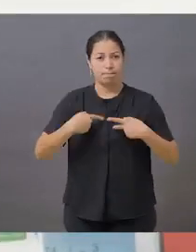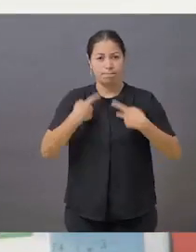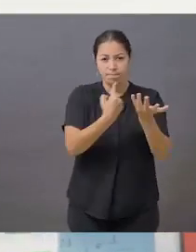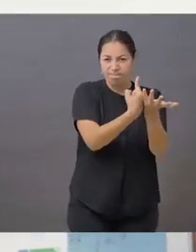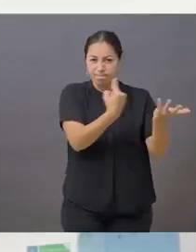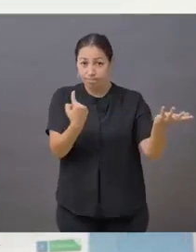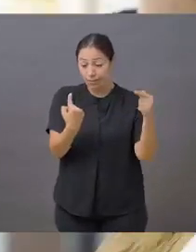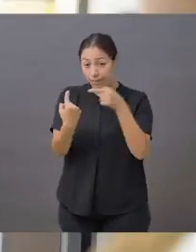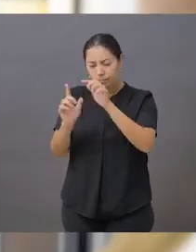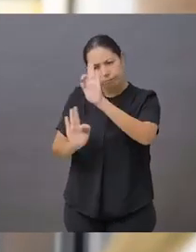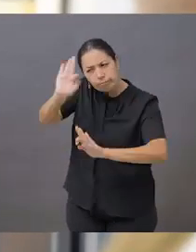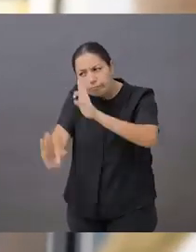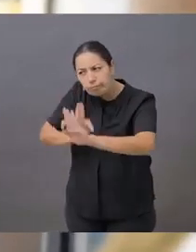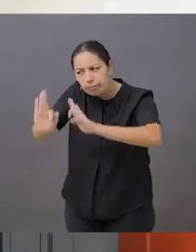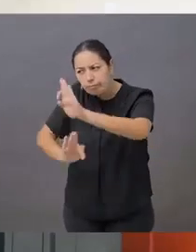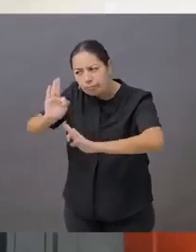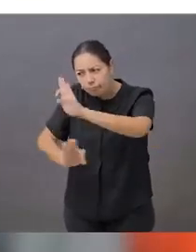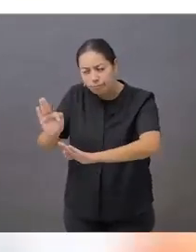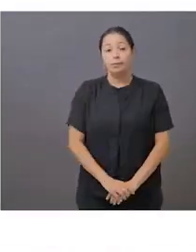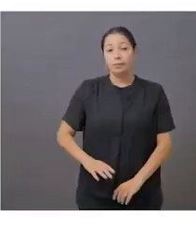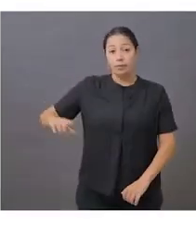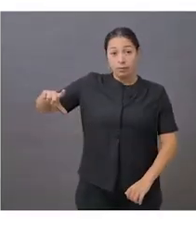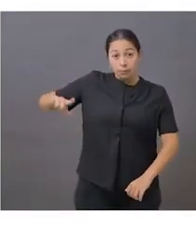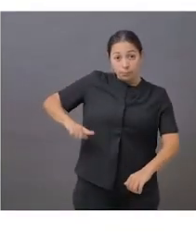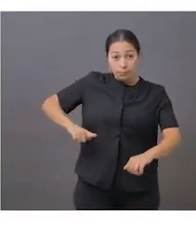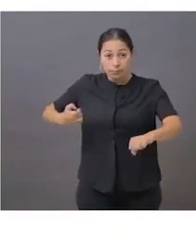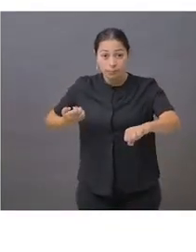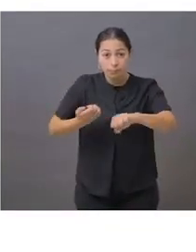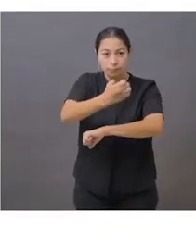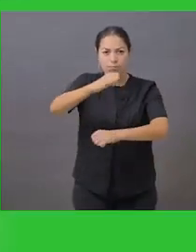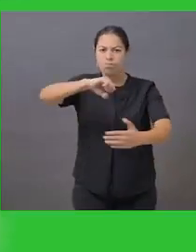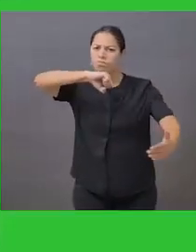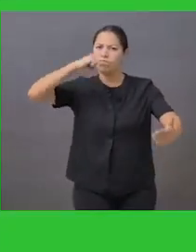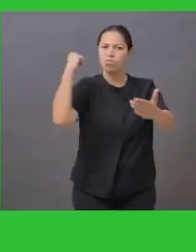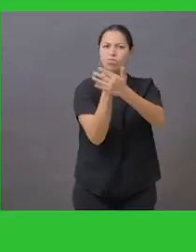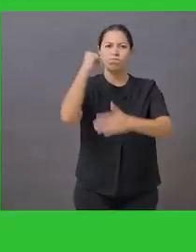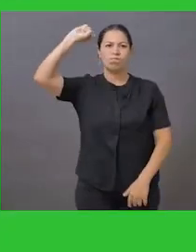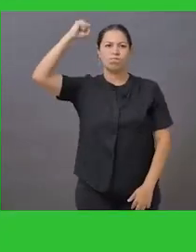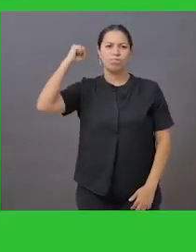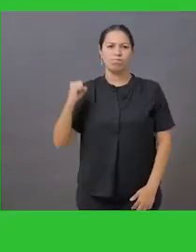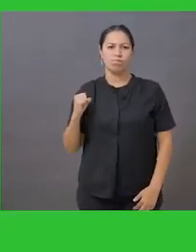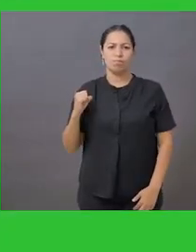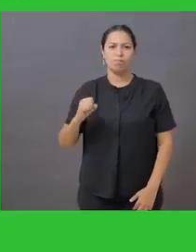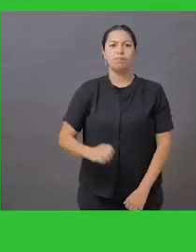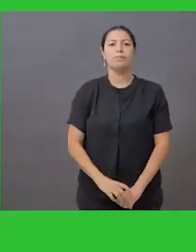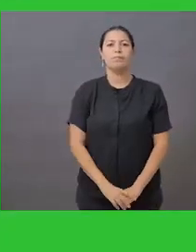aislamiento y tratamiento de casos de coronavirus. Gobierno del Estado. Puro Sinaloa.